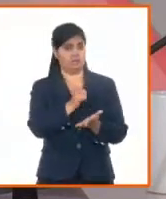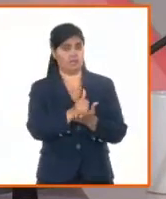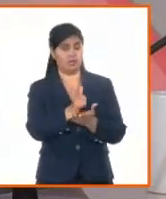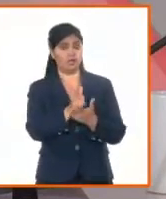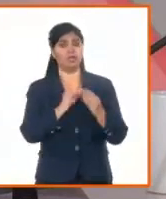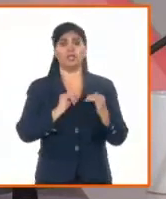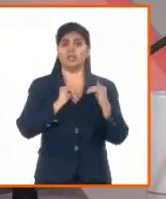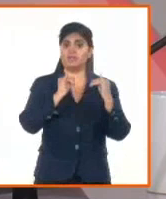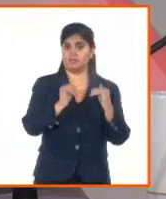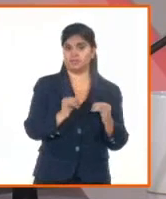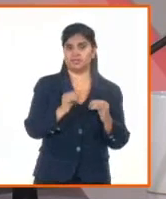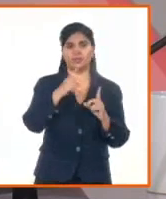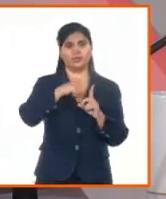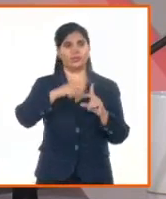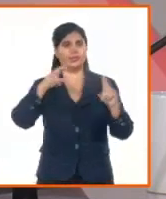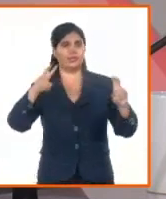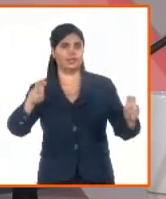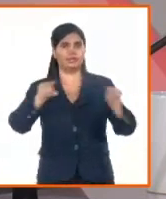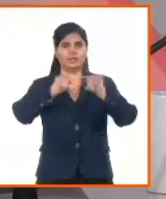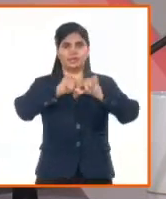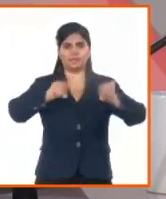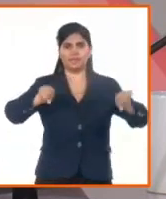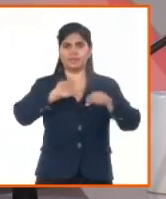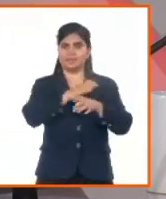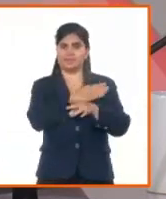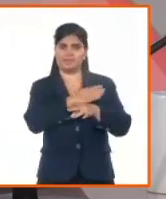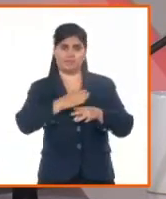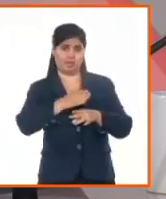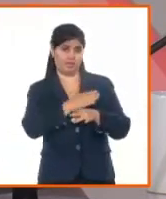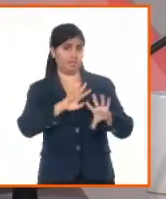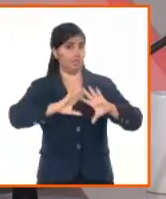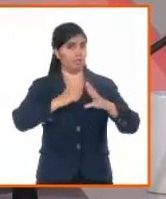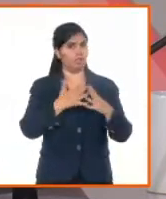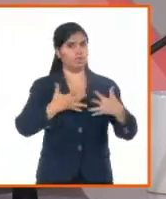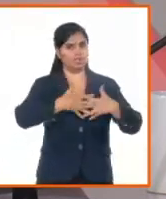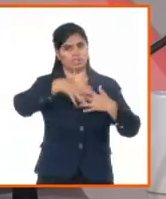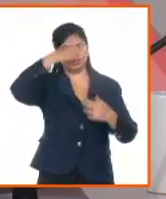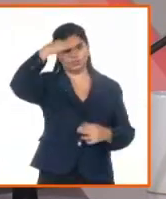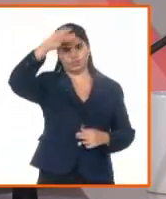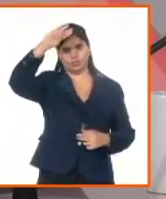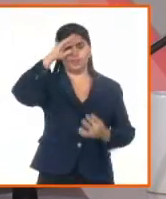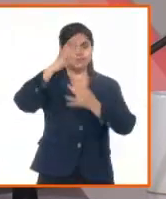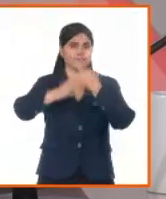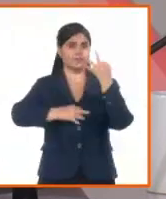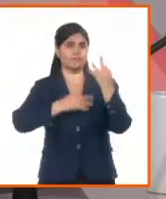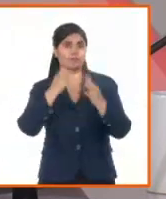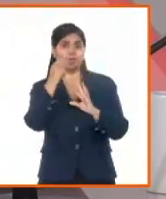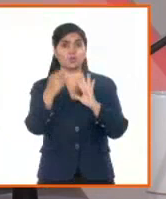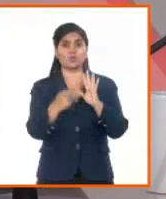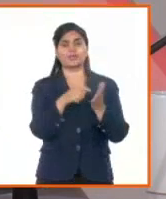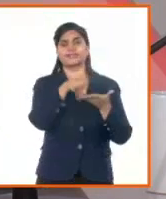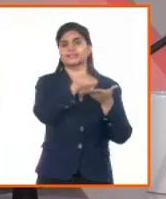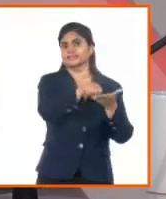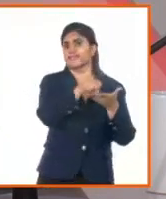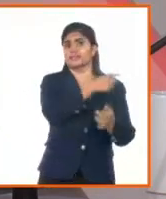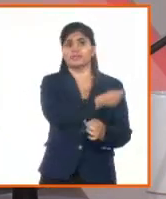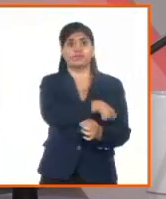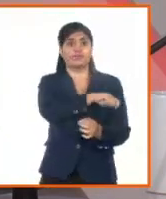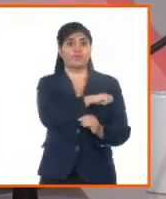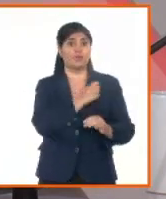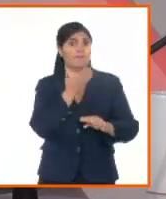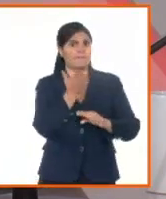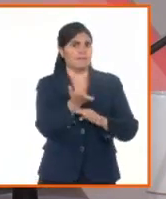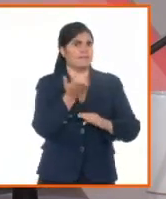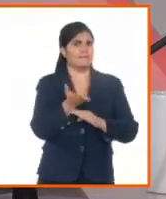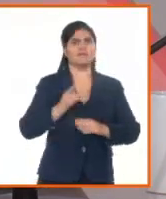atender temas nacionales. Hoy pretende acercarse a uno de los servicios que más demanda tiene de la